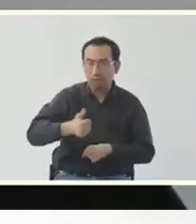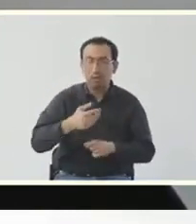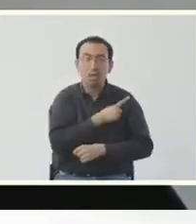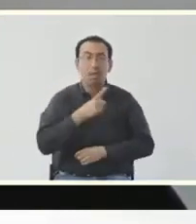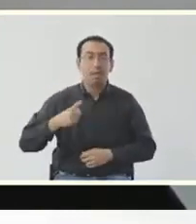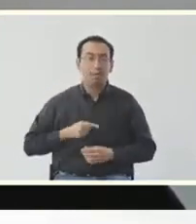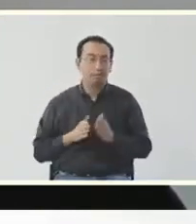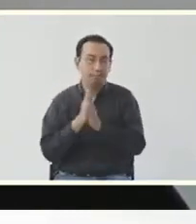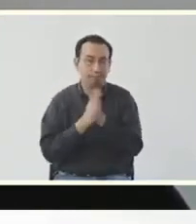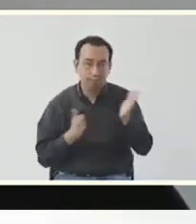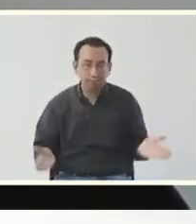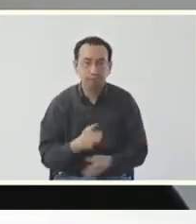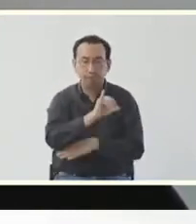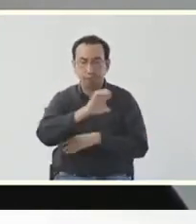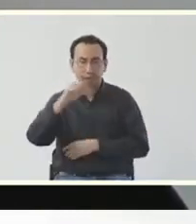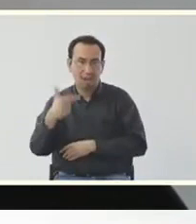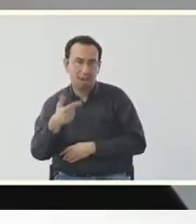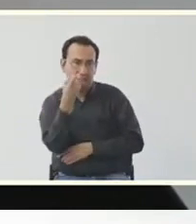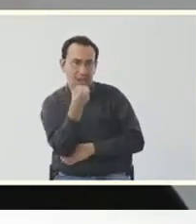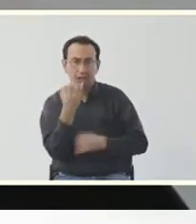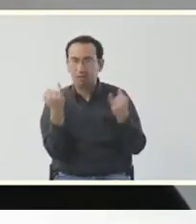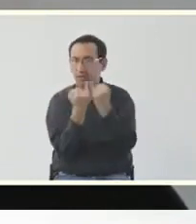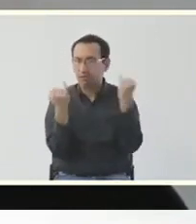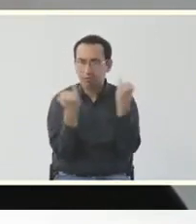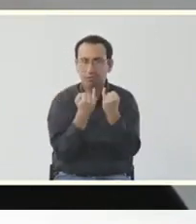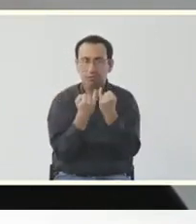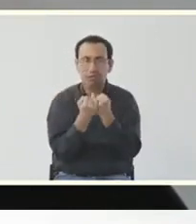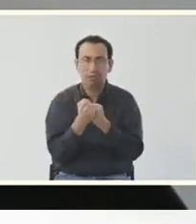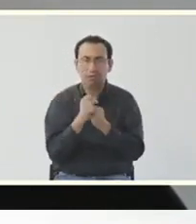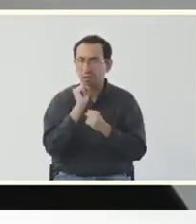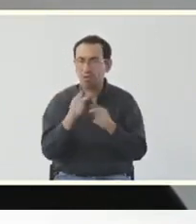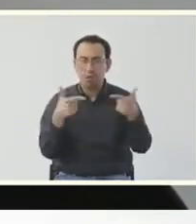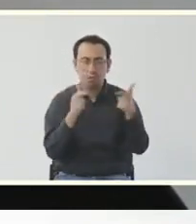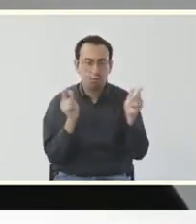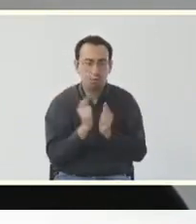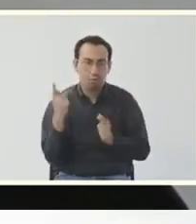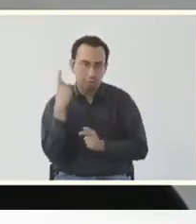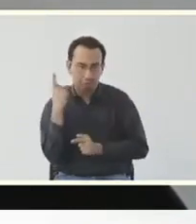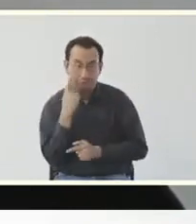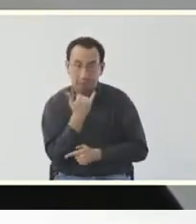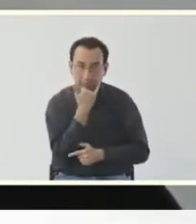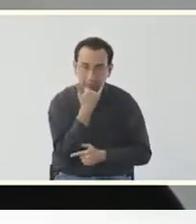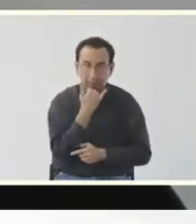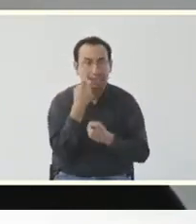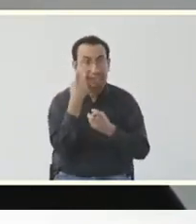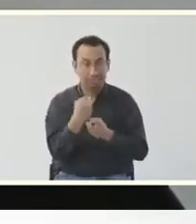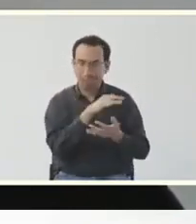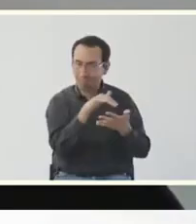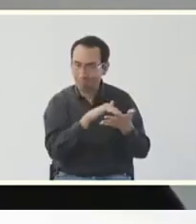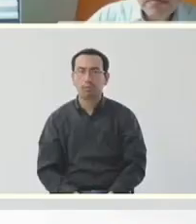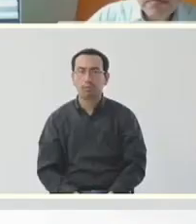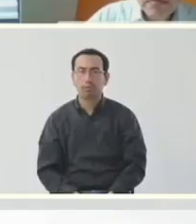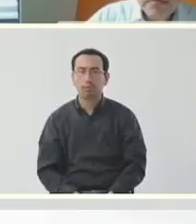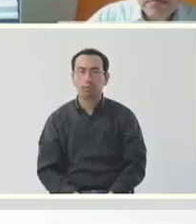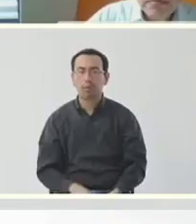cubrirlas el IEG tal como lo hacen, tal como lo hace con los partidos políticos. Perdón, hasta ahí la cita de la